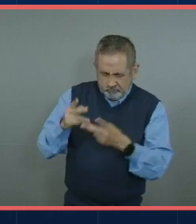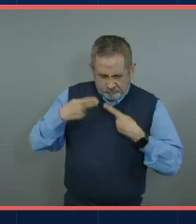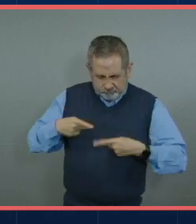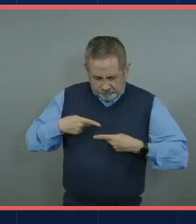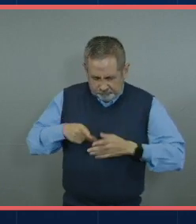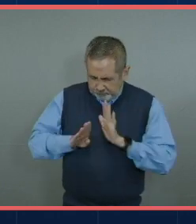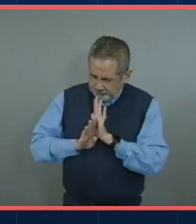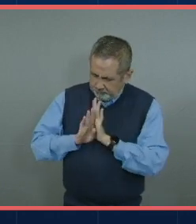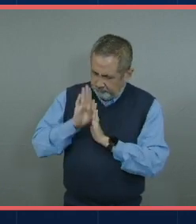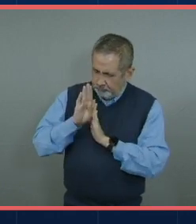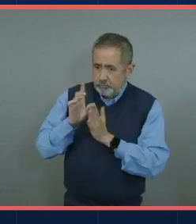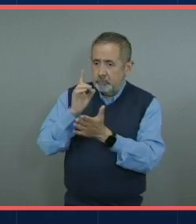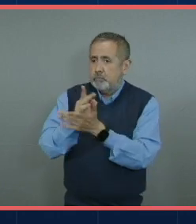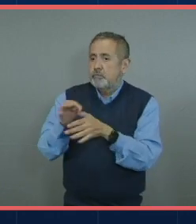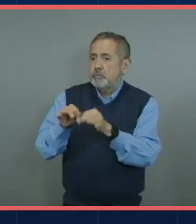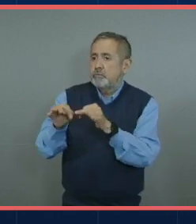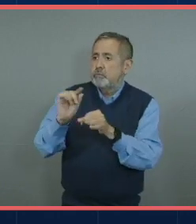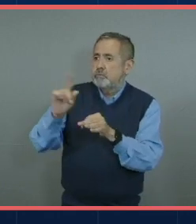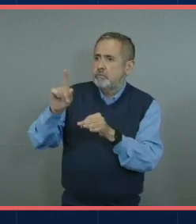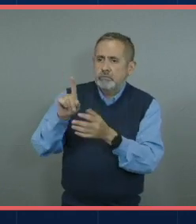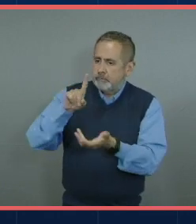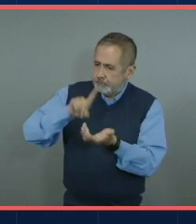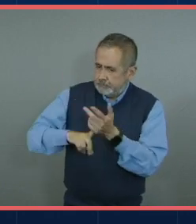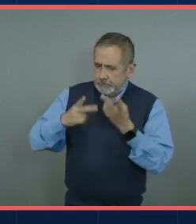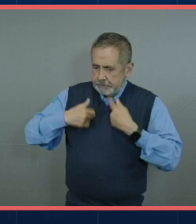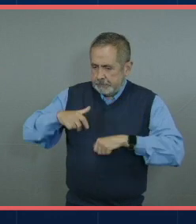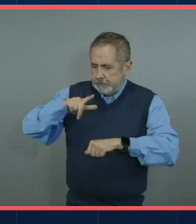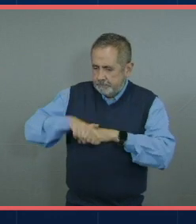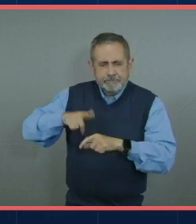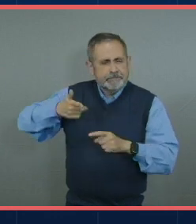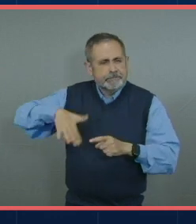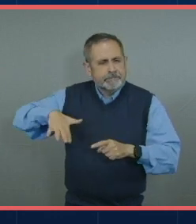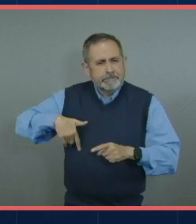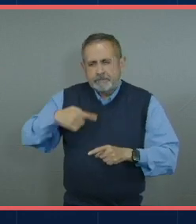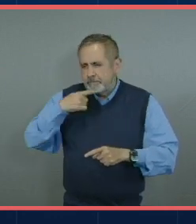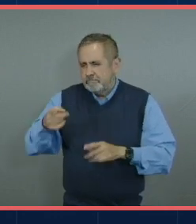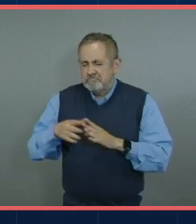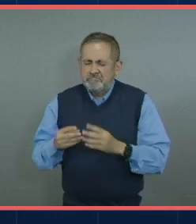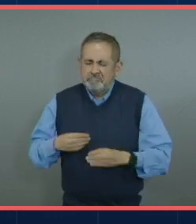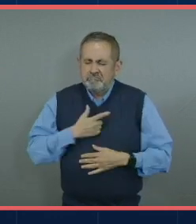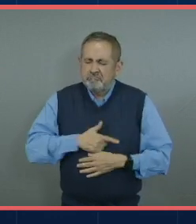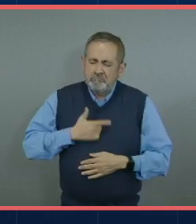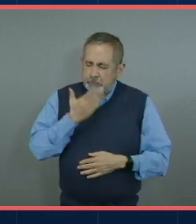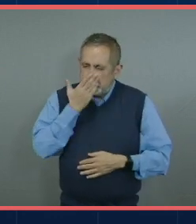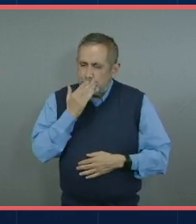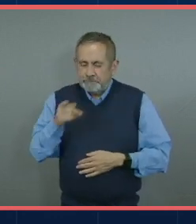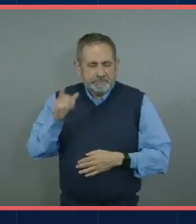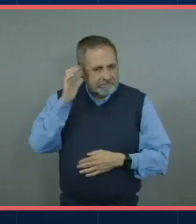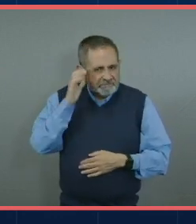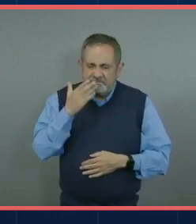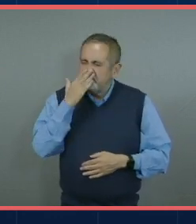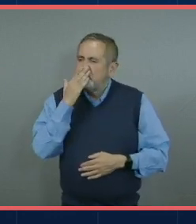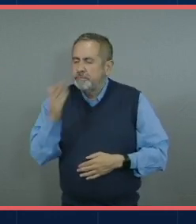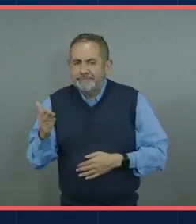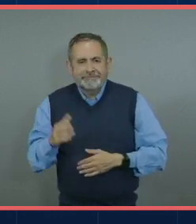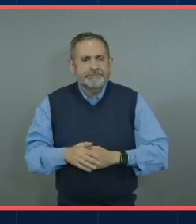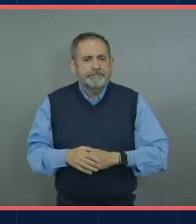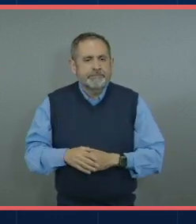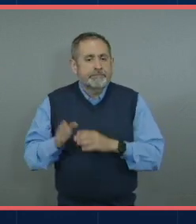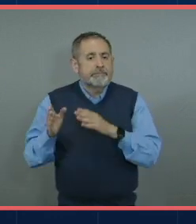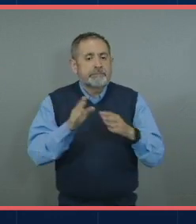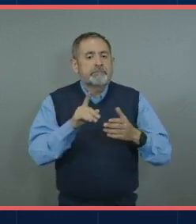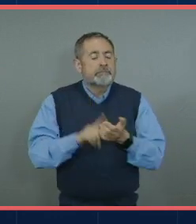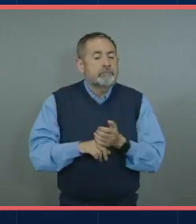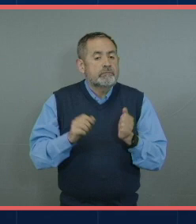más en el ámbito profesional sino en muchos de los que incluso has comentado tú ahora así que me da mucho gusto también escuchar eso de ti bueno déjenme pasar